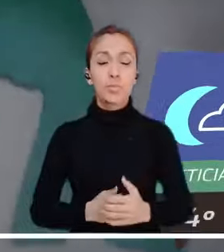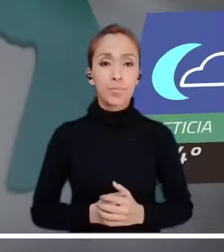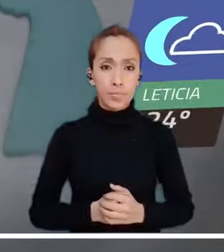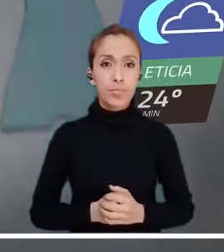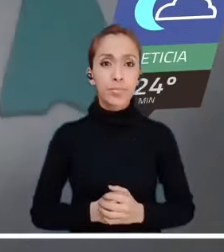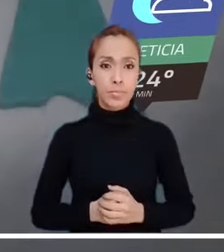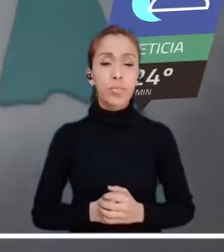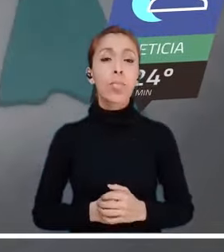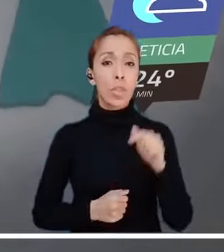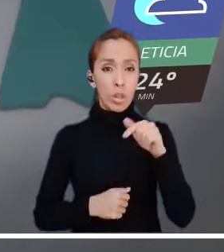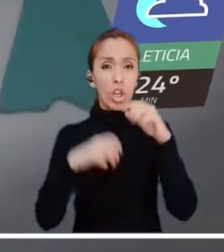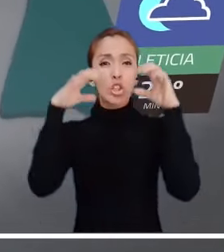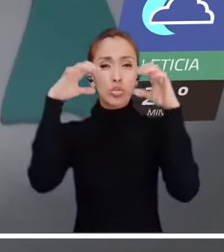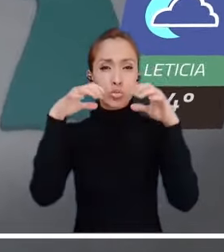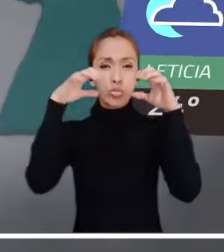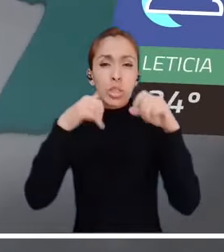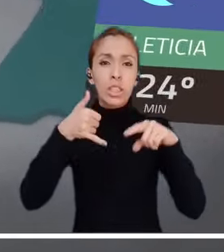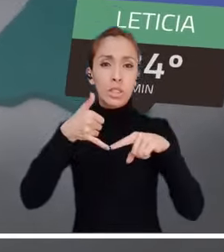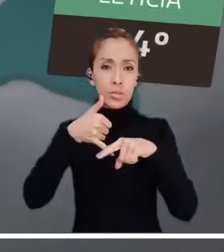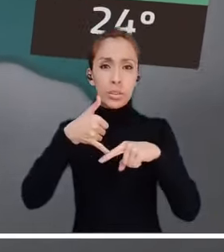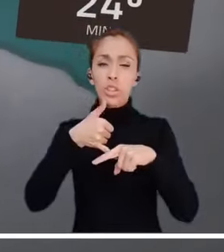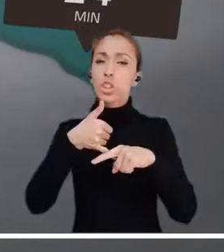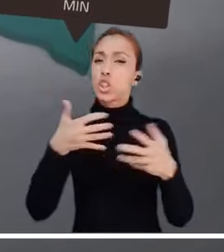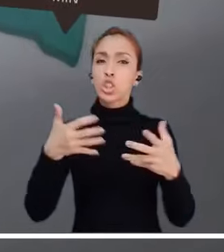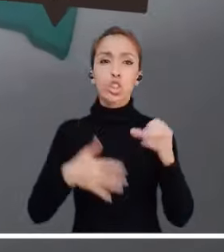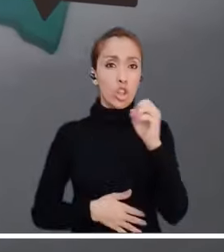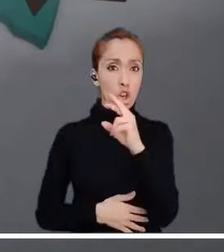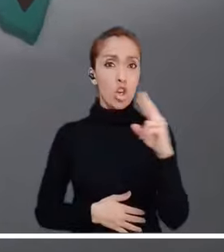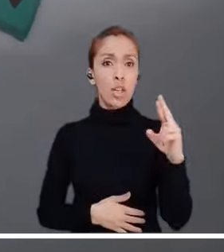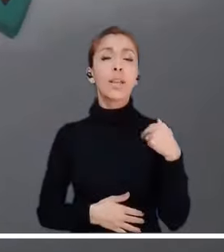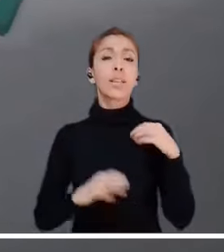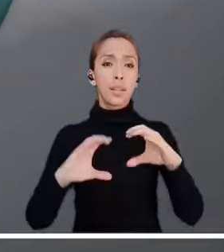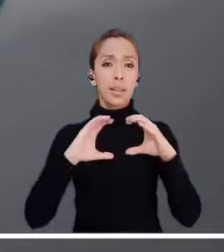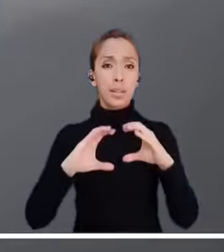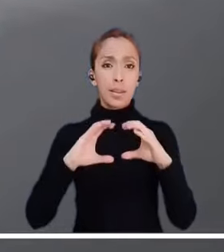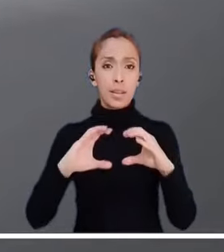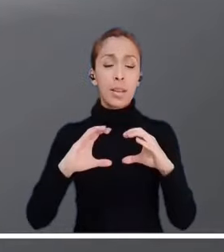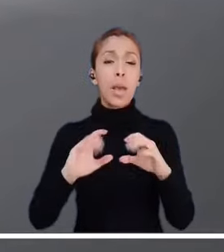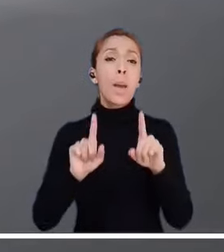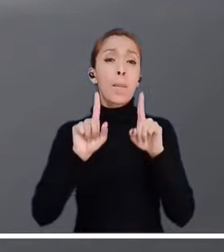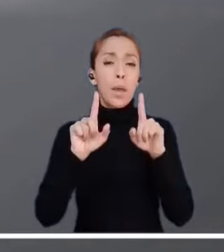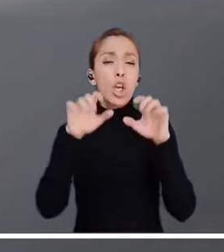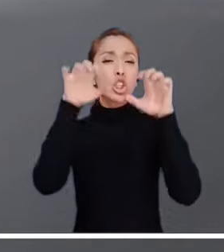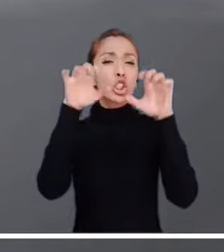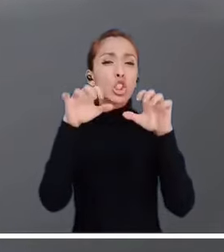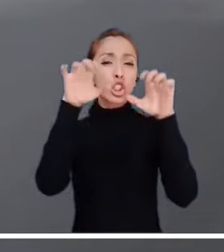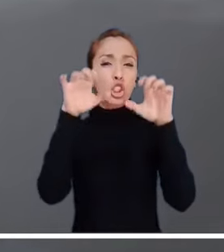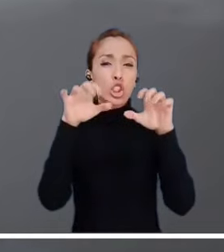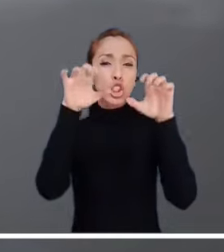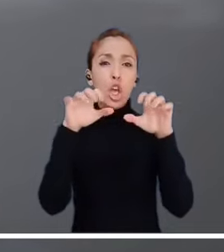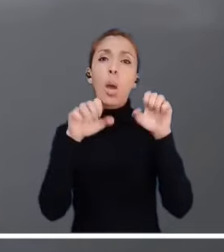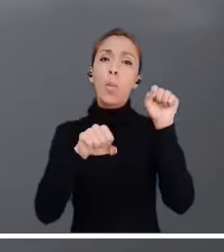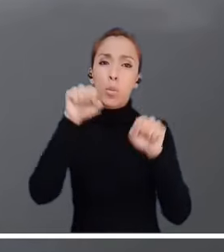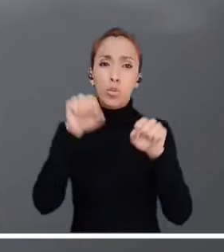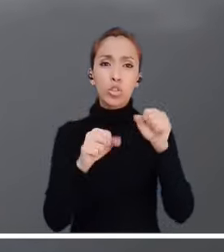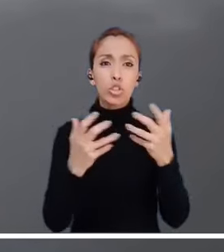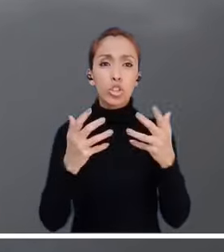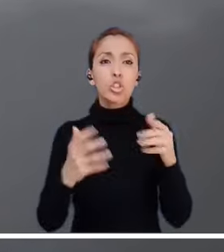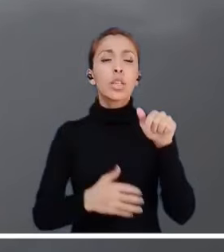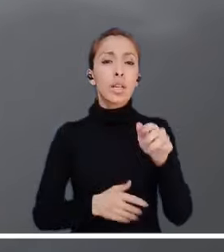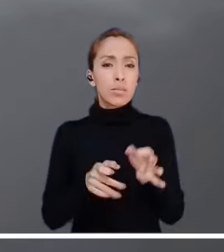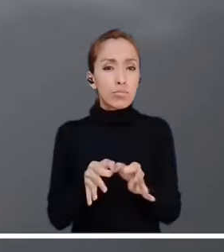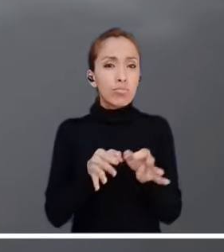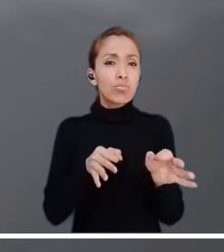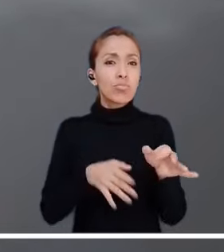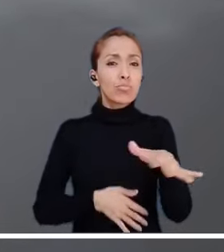volúmenes de lluvia de la Amazonía los podremos observar en el oriente de Caquetá, mientras que lloviznas son posibles en el pie de